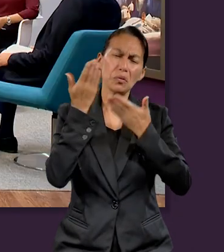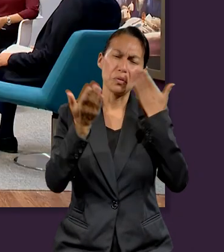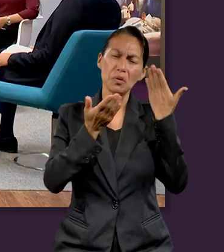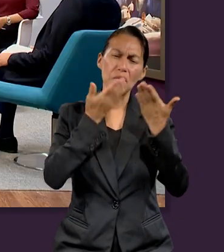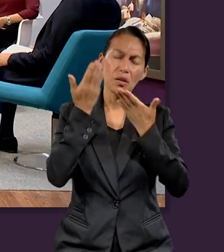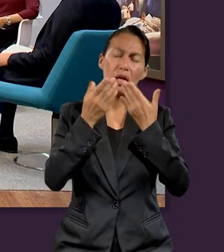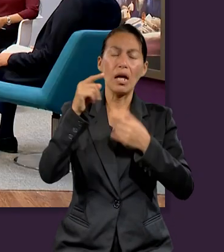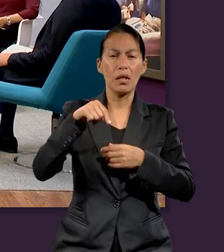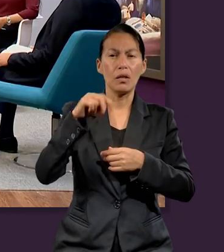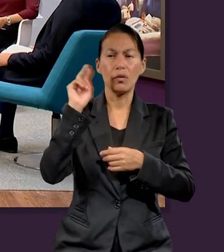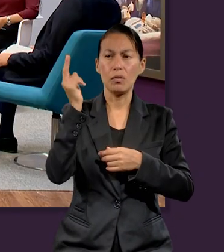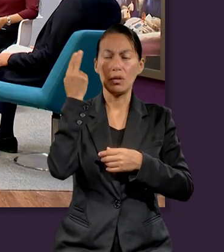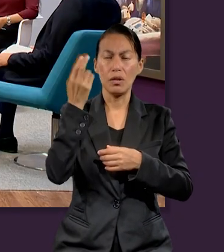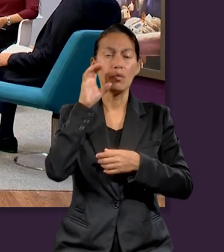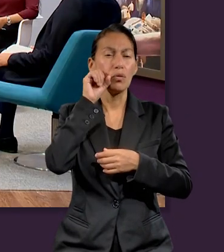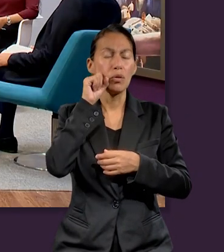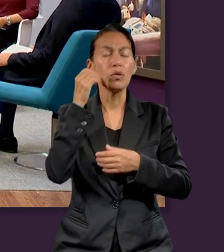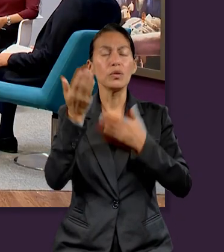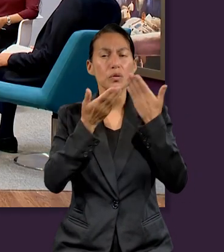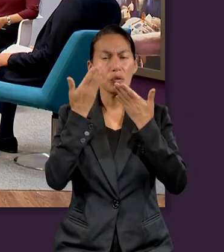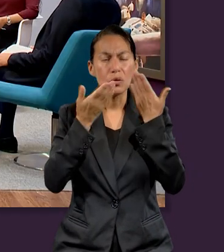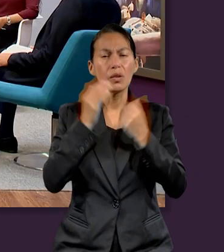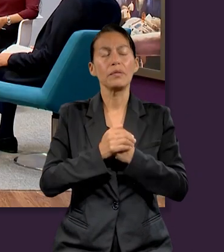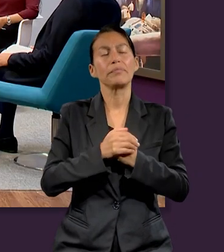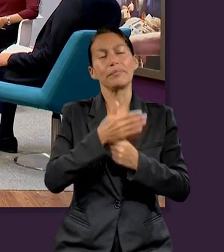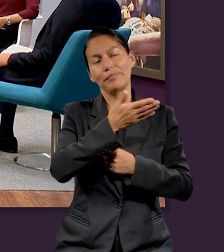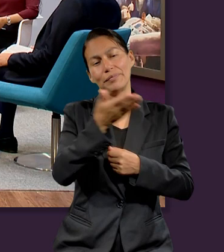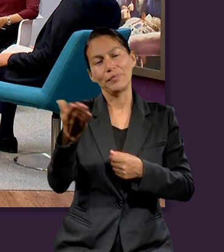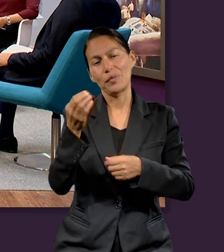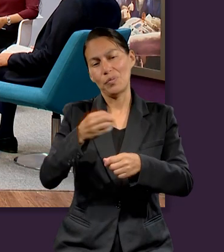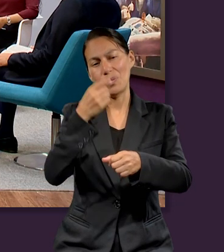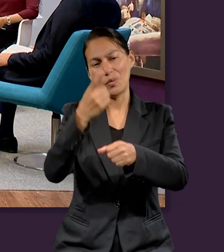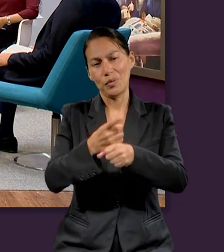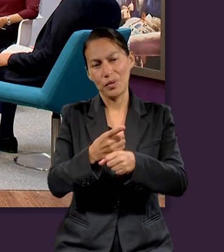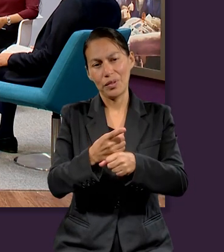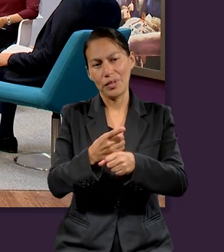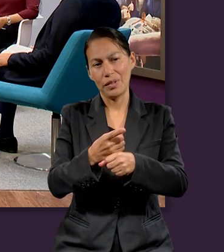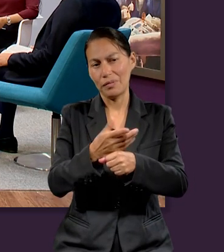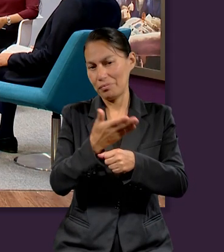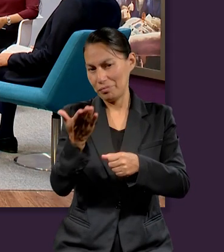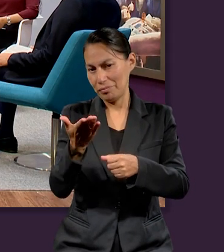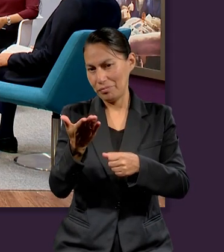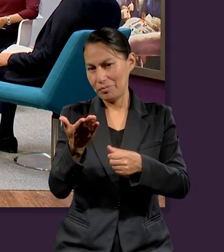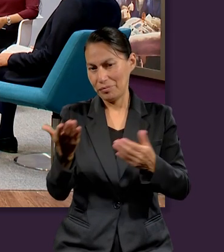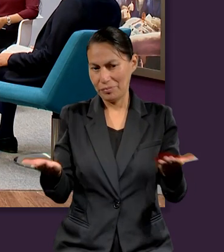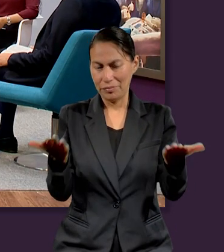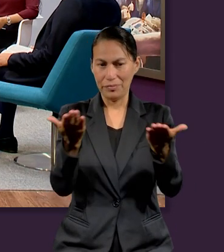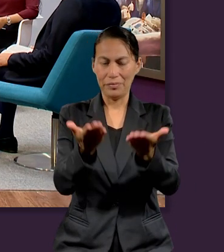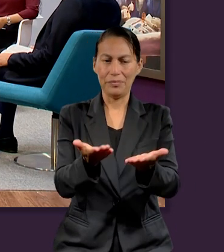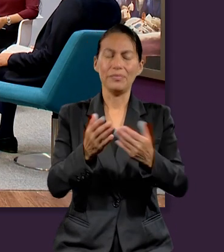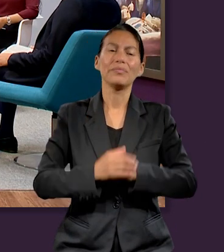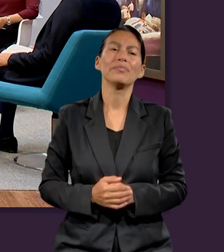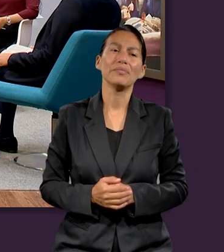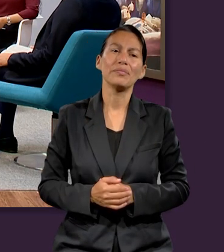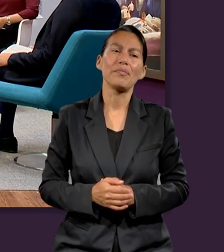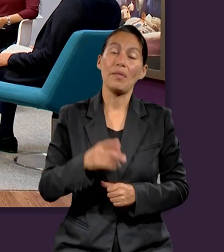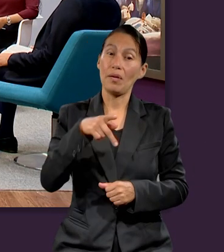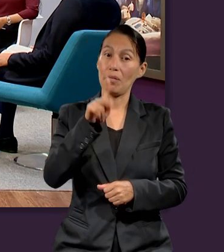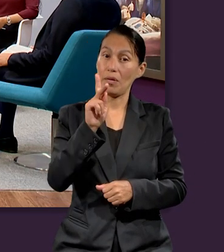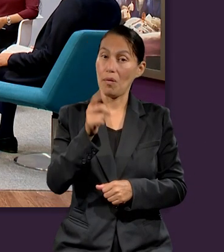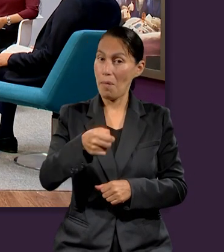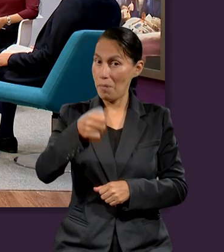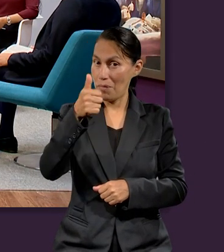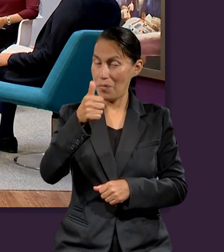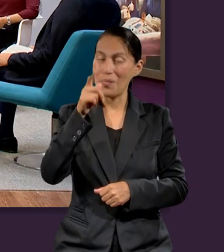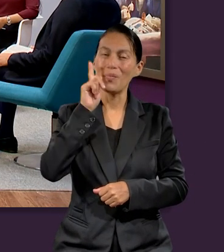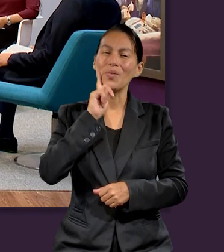estudiantes de esta Universidad de Montemorelos, y les voy a dar el privilegio de que ellos mismos se presenten, pero le